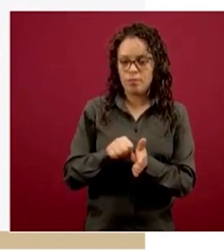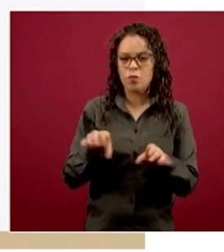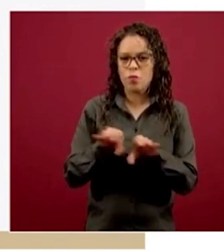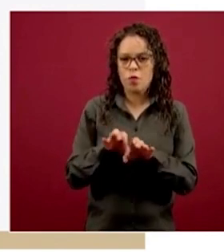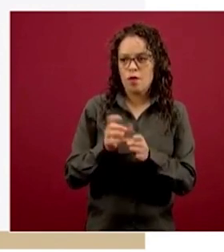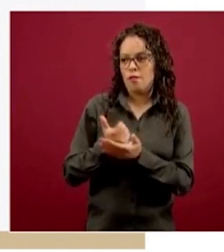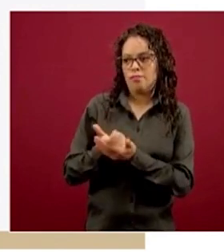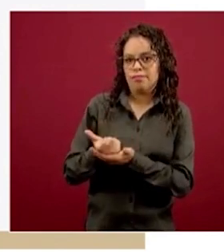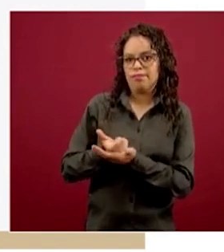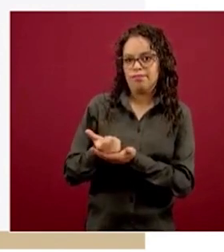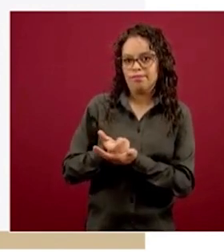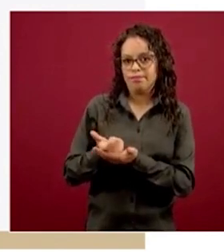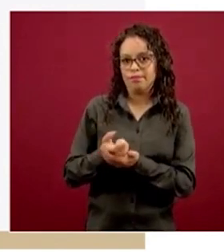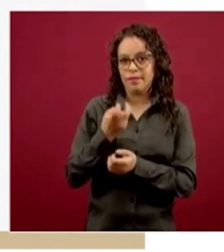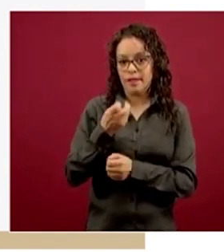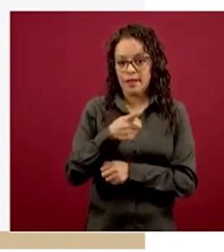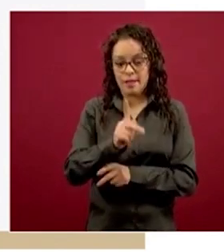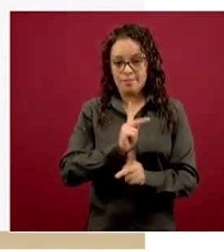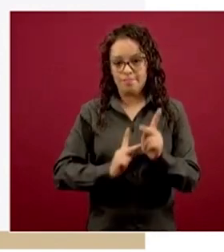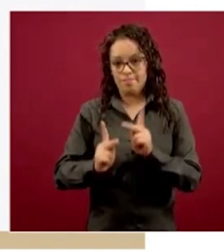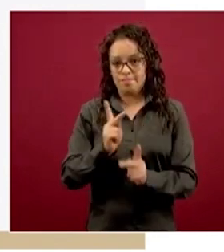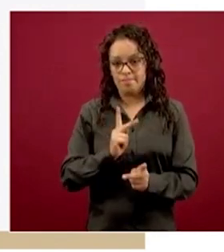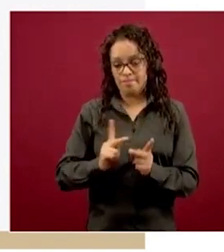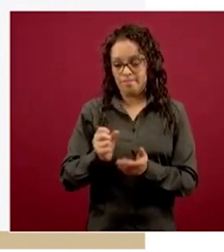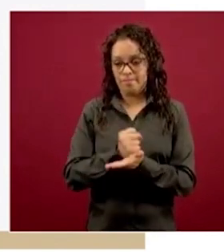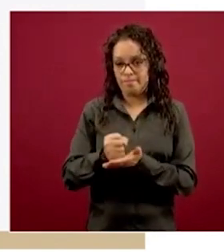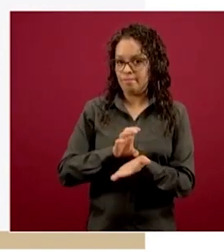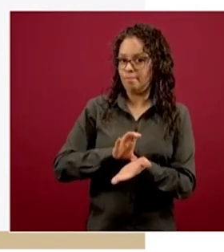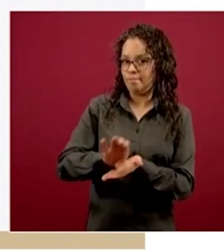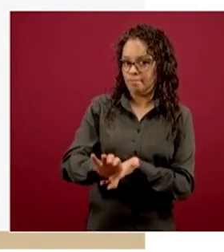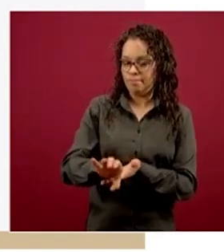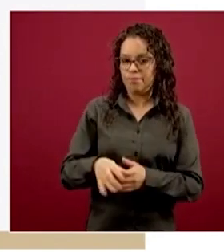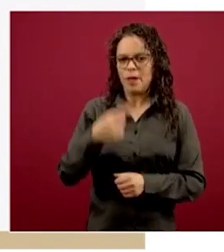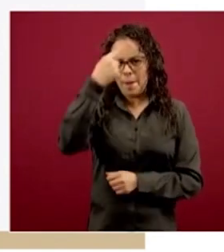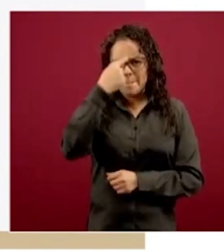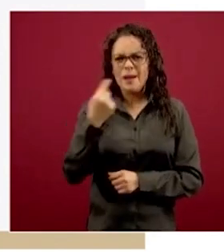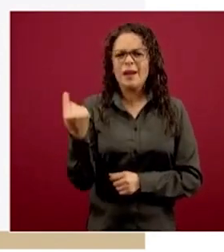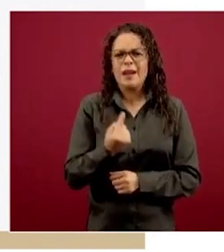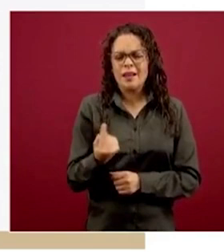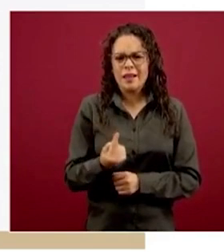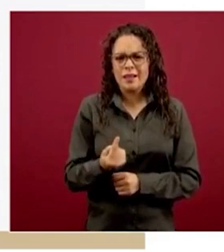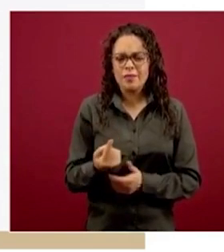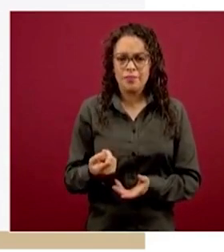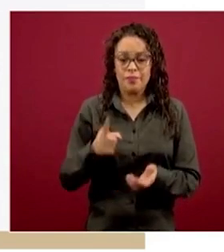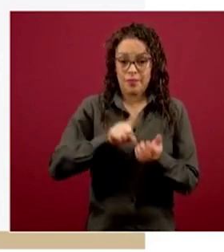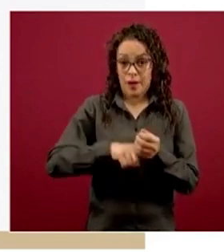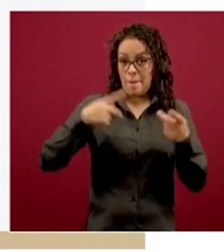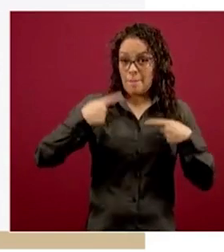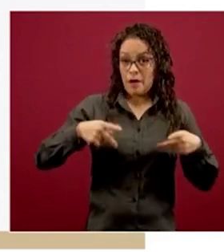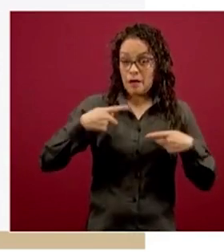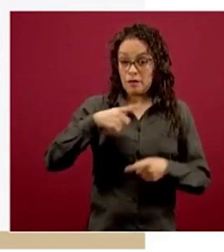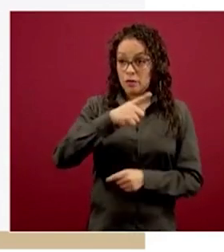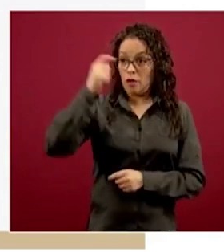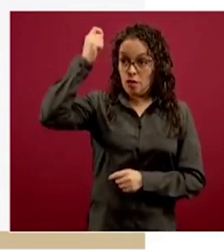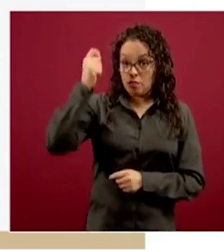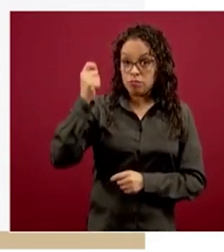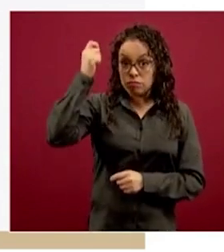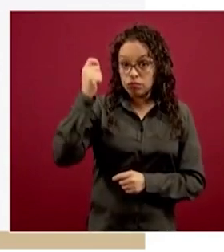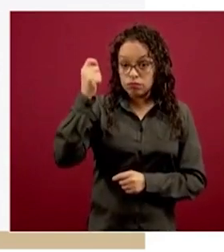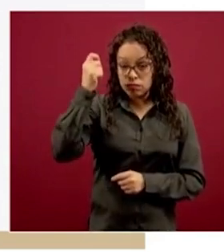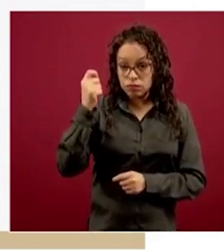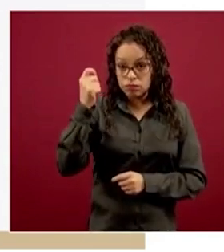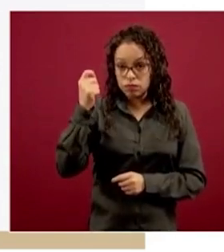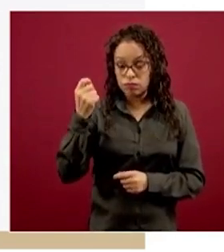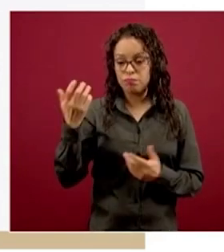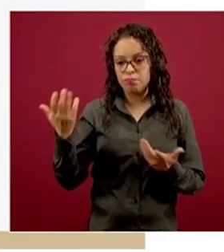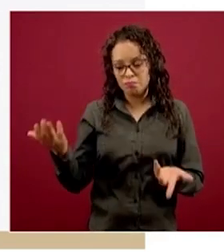estos créditos. ¿Con qué intención? Si estamos pensando que son jubilados y pensionados, son grupos